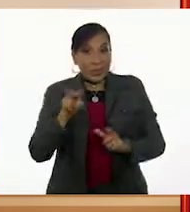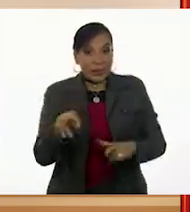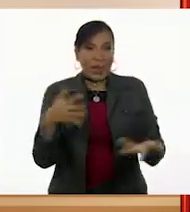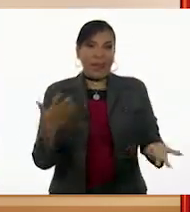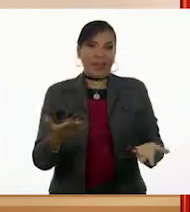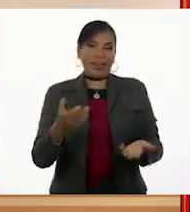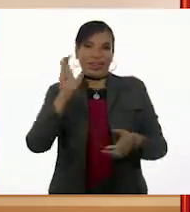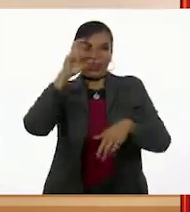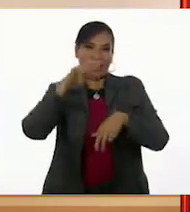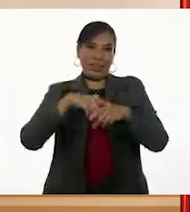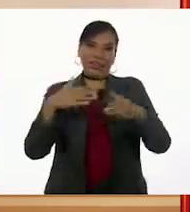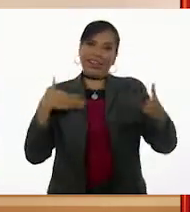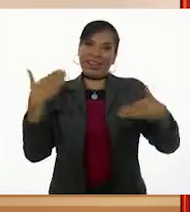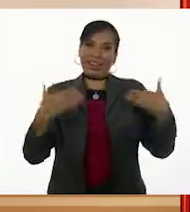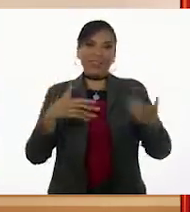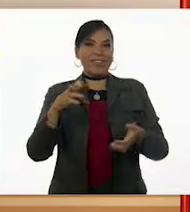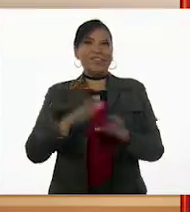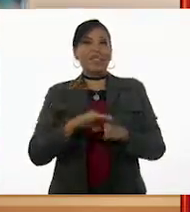Lolo celebró.